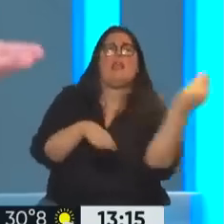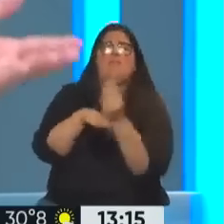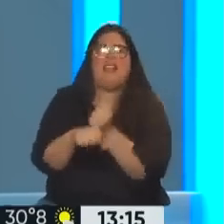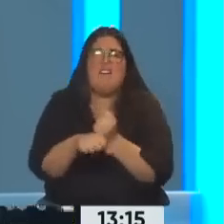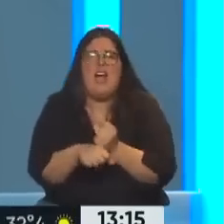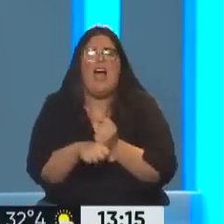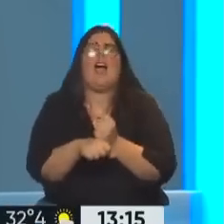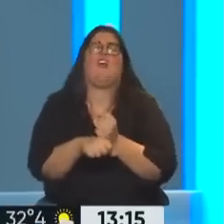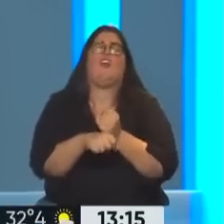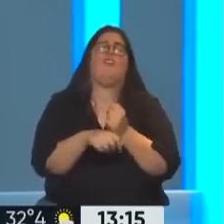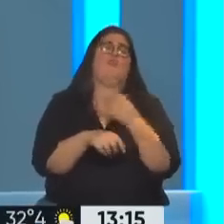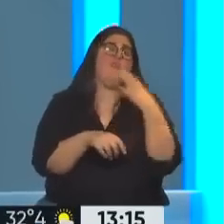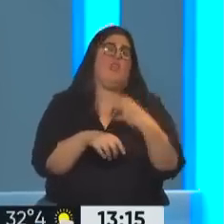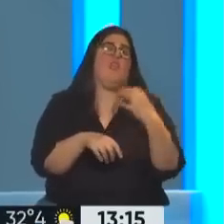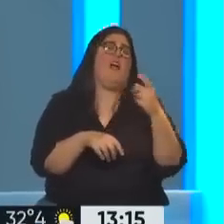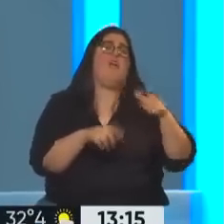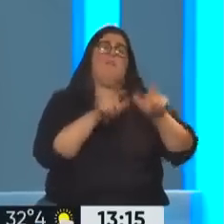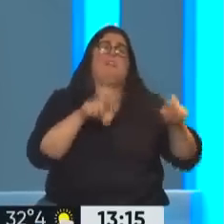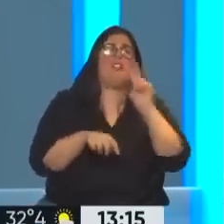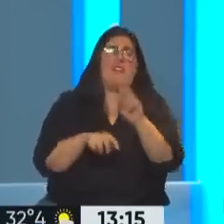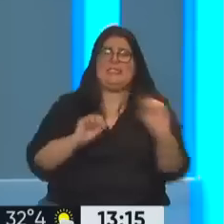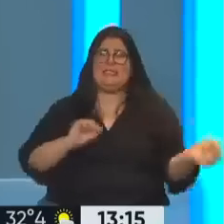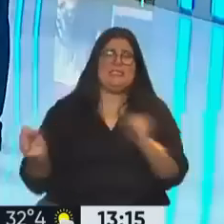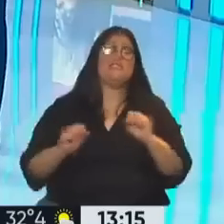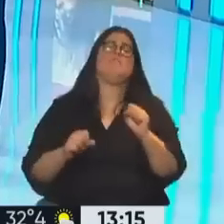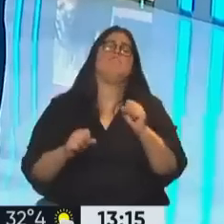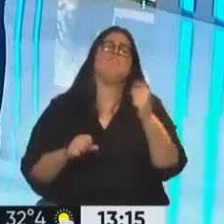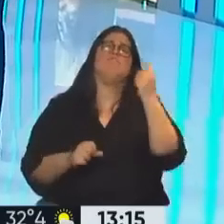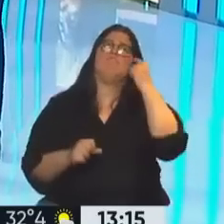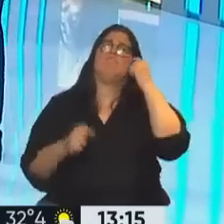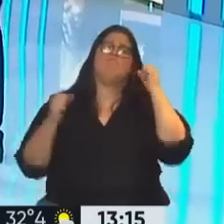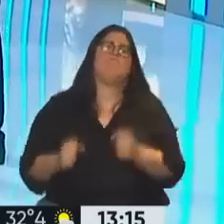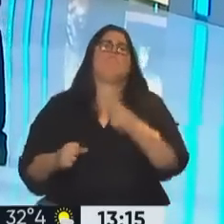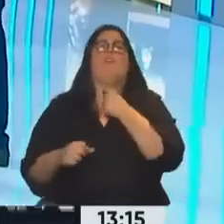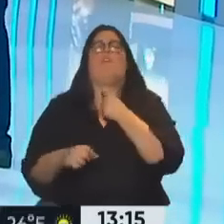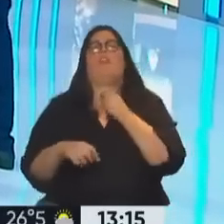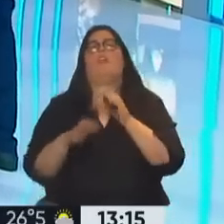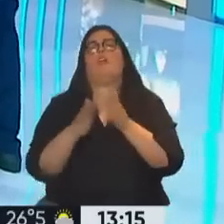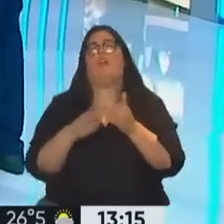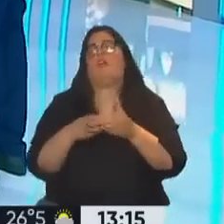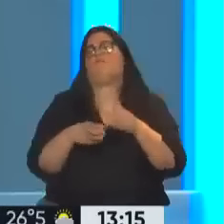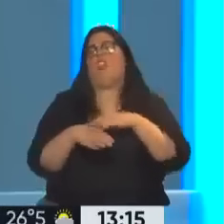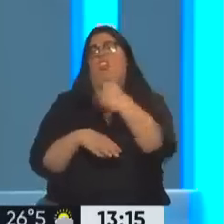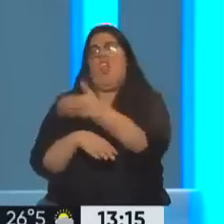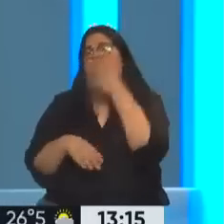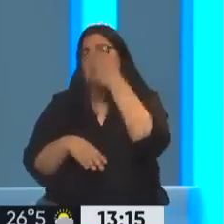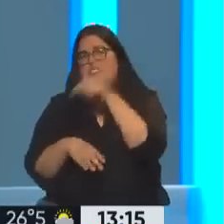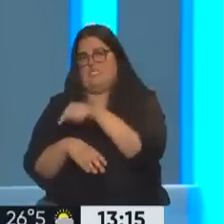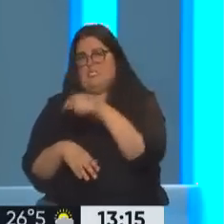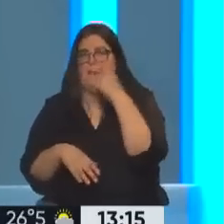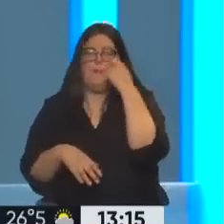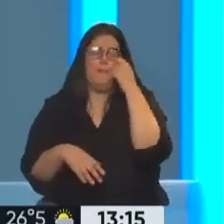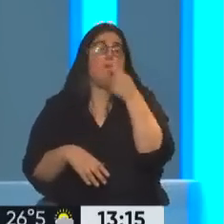los ofrecimientos baratos de esta extrema derecha, que lo que hay que hablar es con los inmigrantes, el discurso xenófobo que decía. Francia, o sea, si sigue